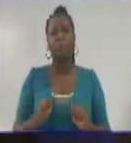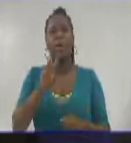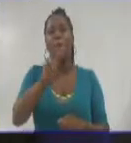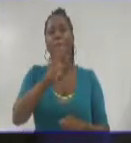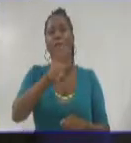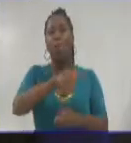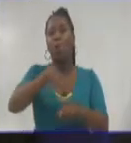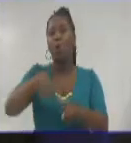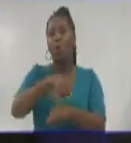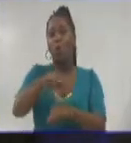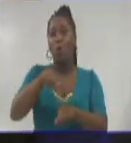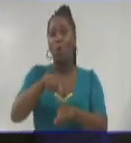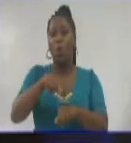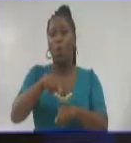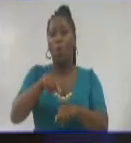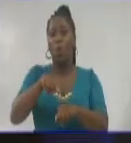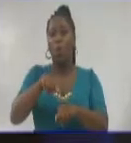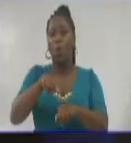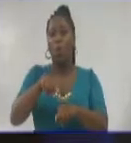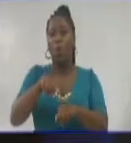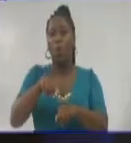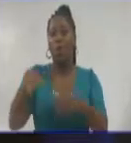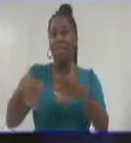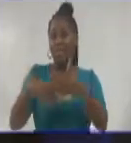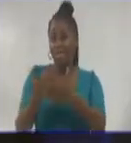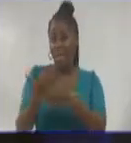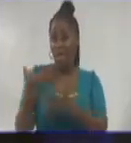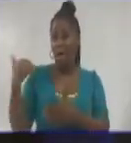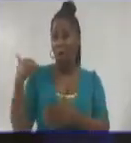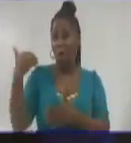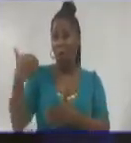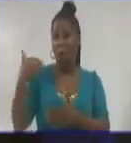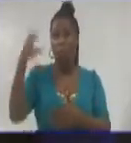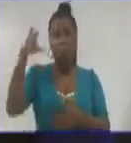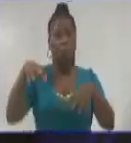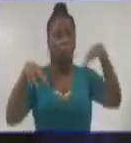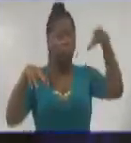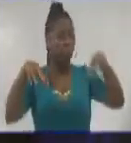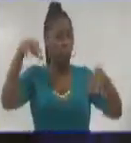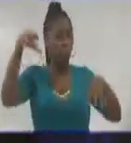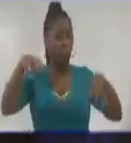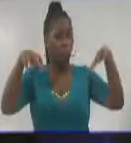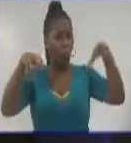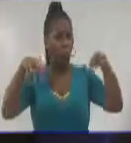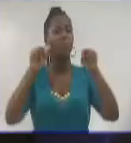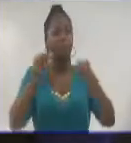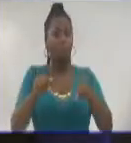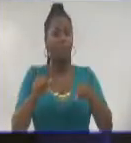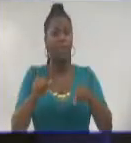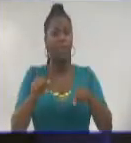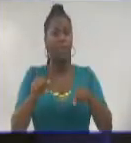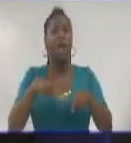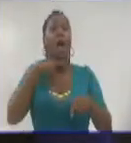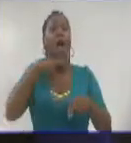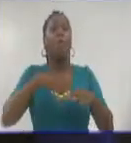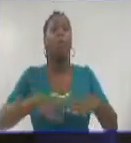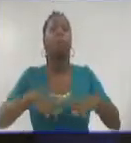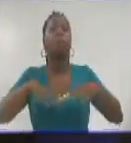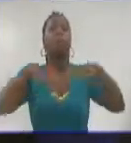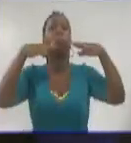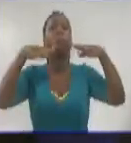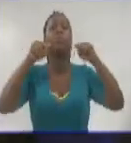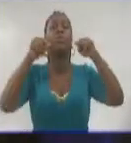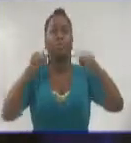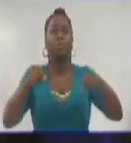24 horas, igual que ha ocurrido en los últimos días, se han registrado numerosas lluvias sobre la provincia, incluso el mayor acumulado se produjo en la